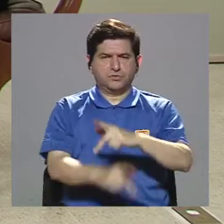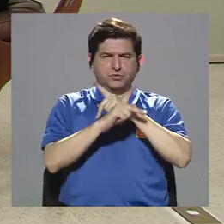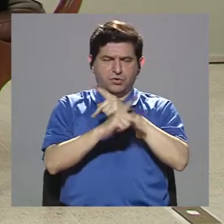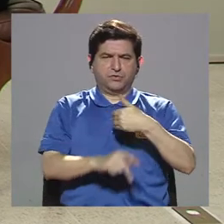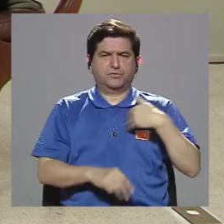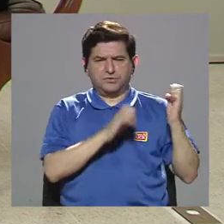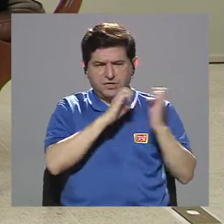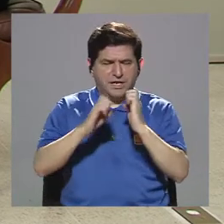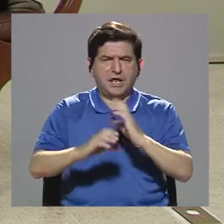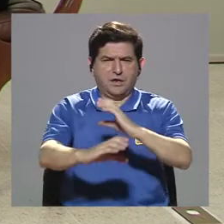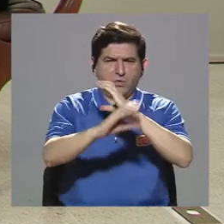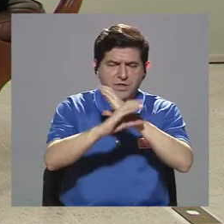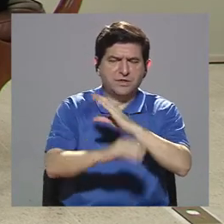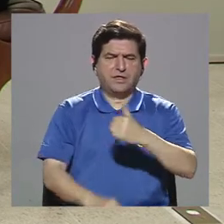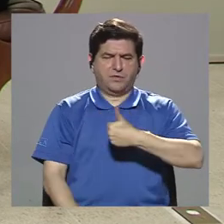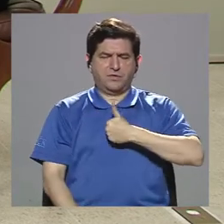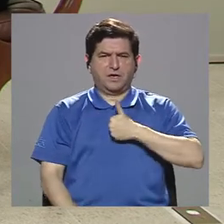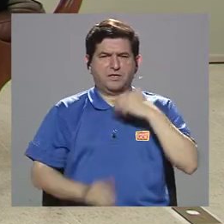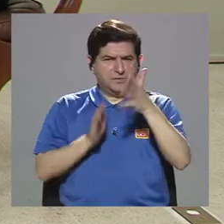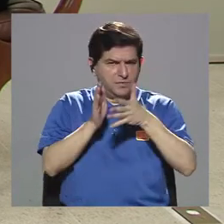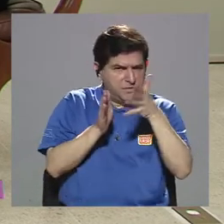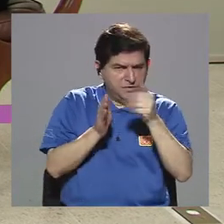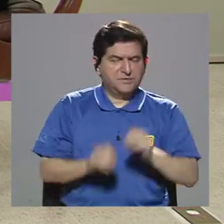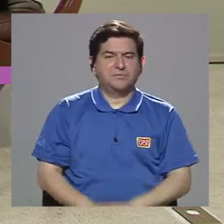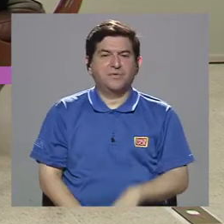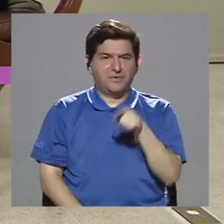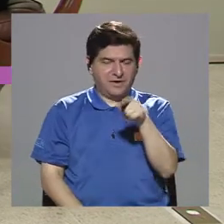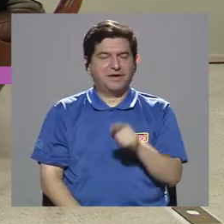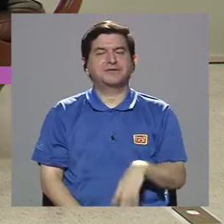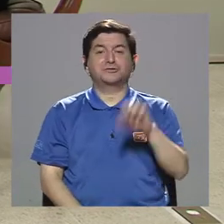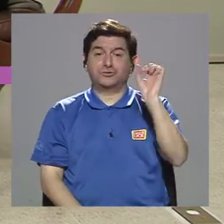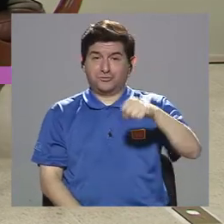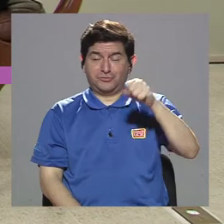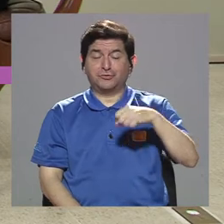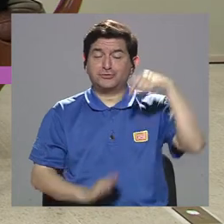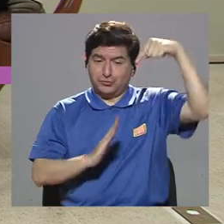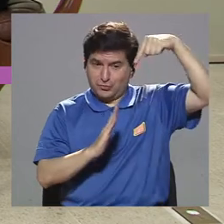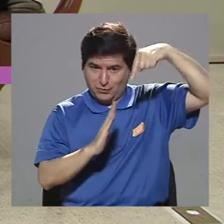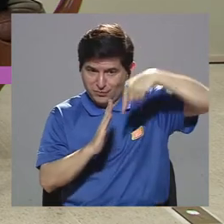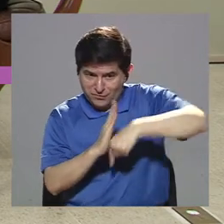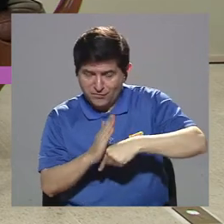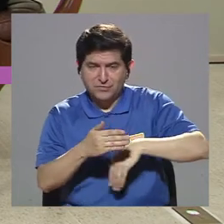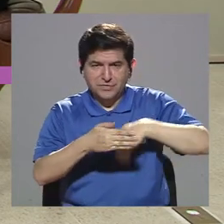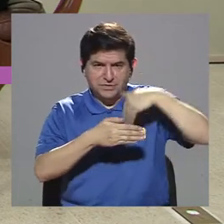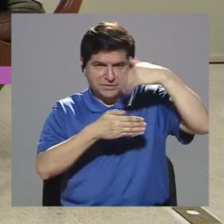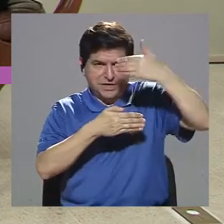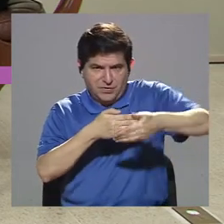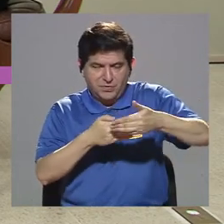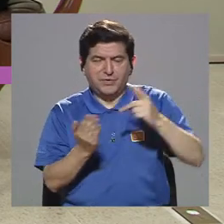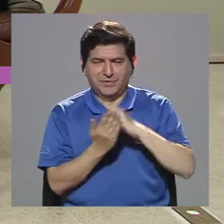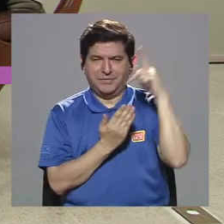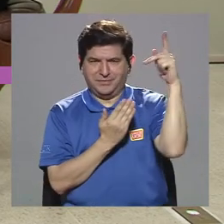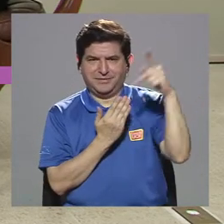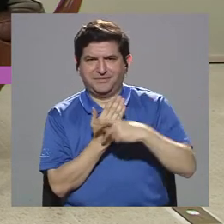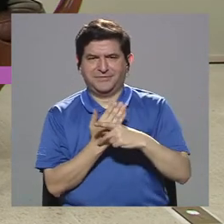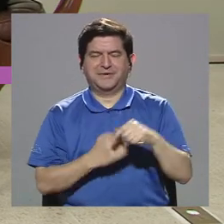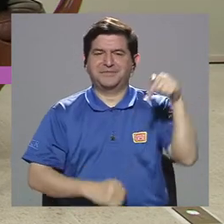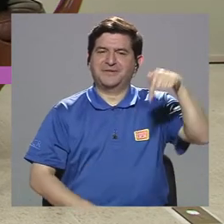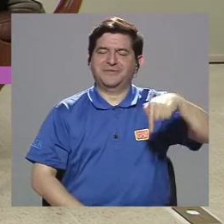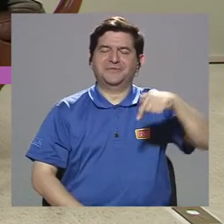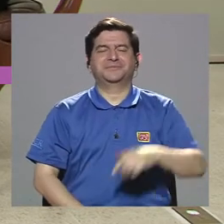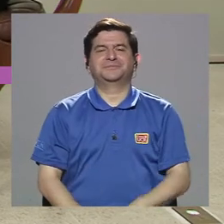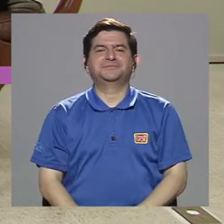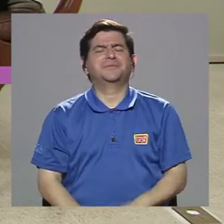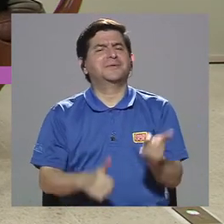y tener estrategias de cuido y autocuido. Exacto. Eso es lo que vamos entonces a profundizar un poquitito más a lo largo del programa el día de hoy.